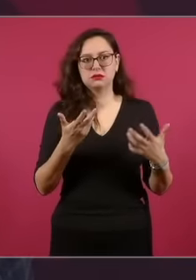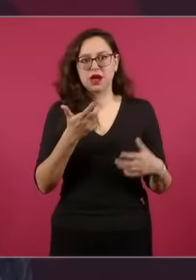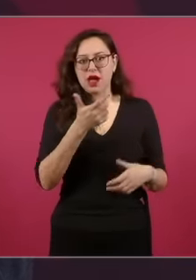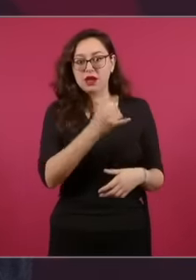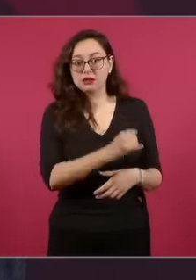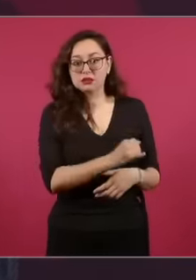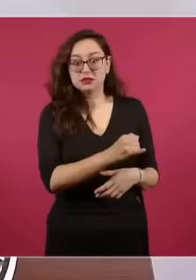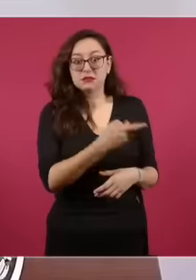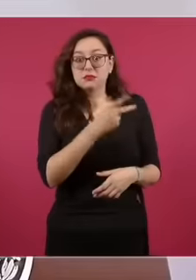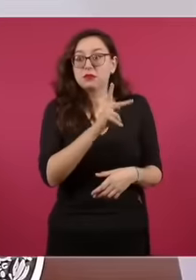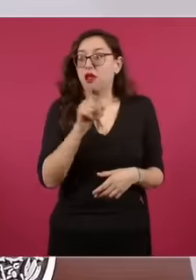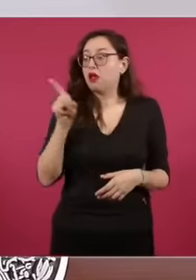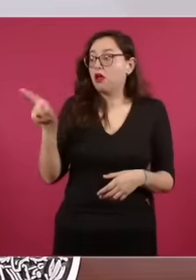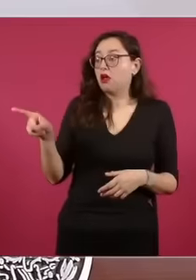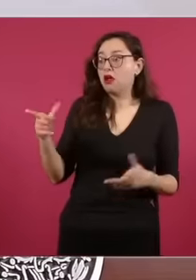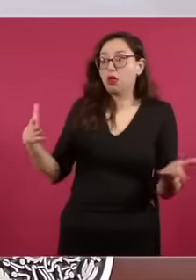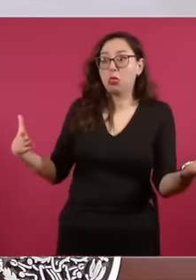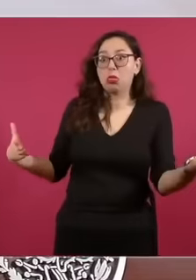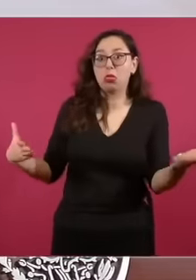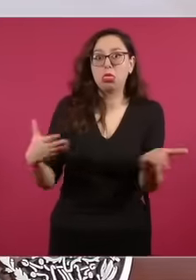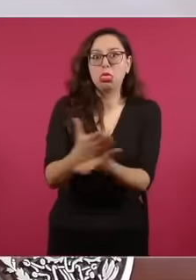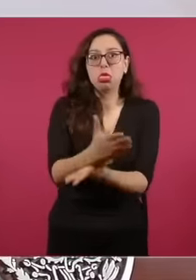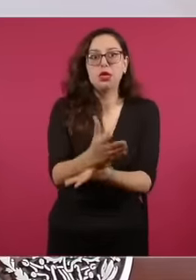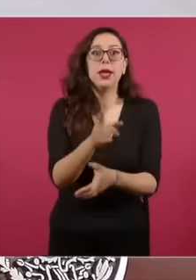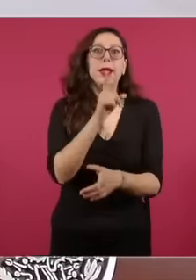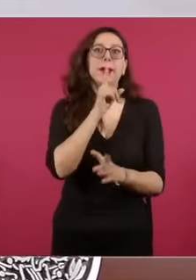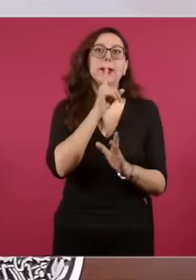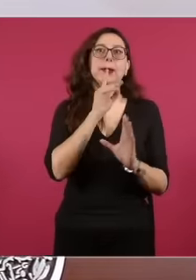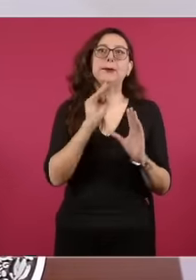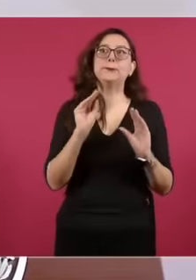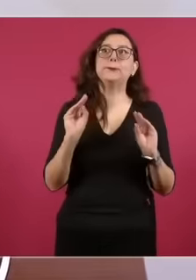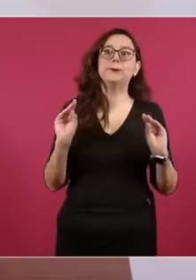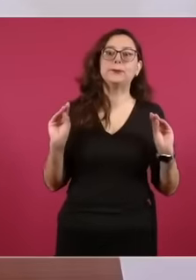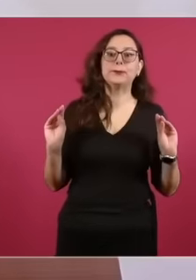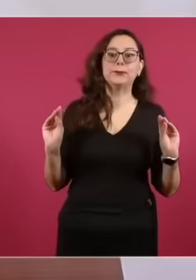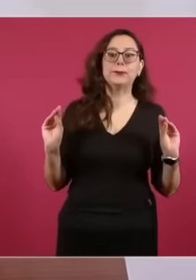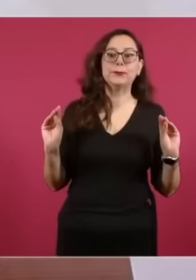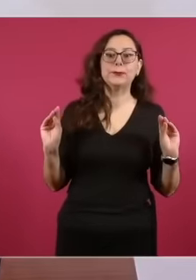entonces ayer nada más para este